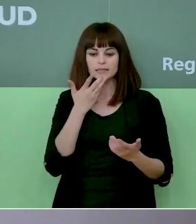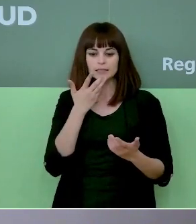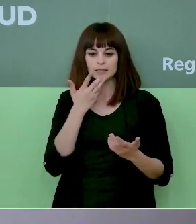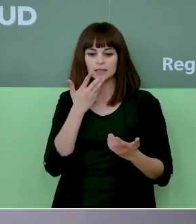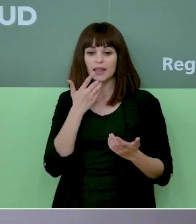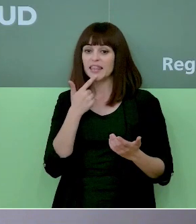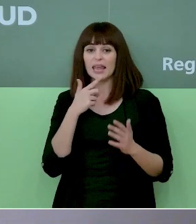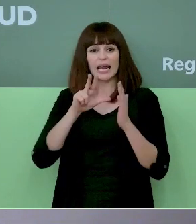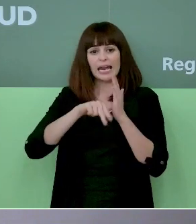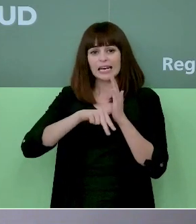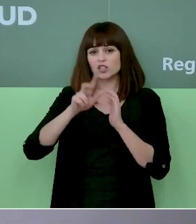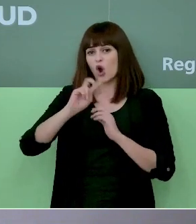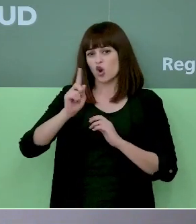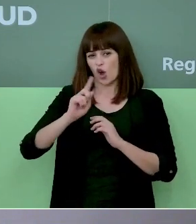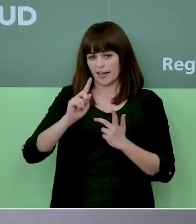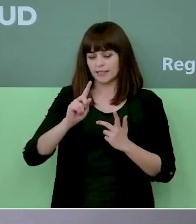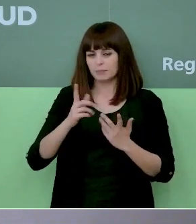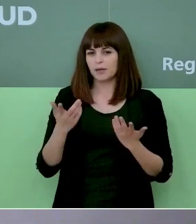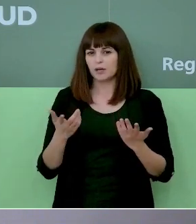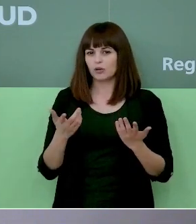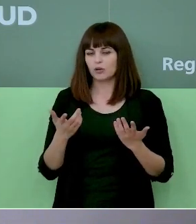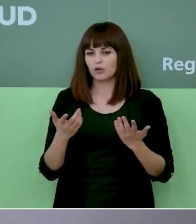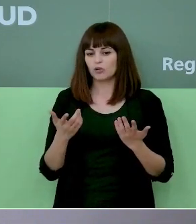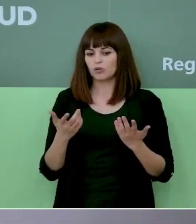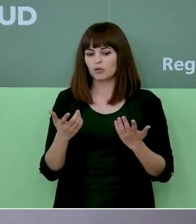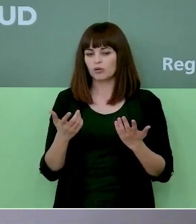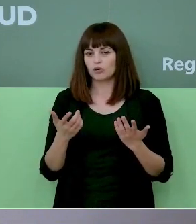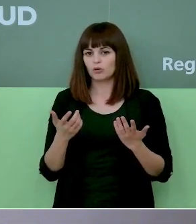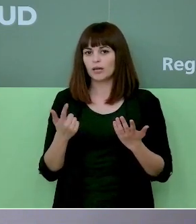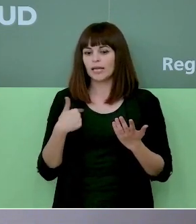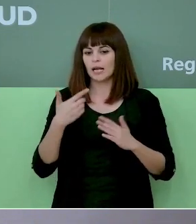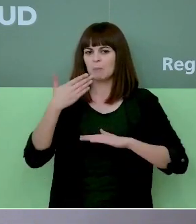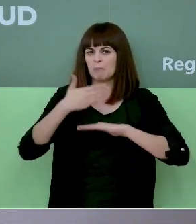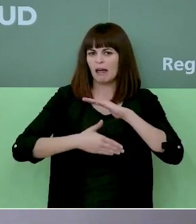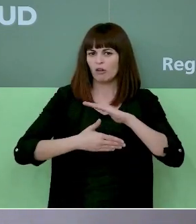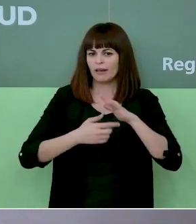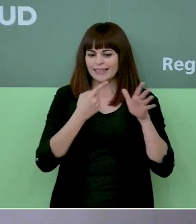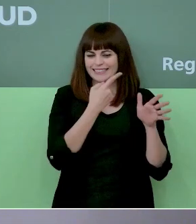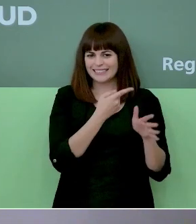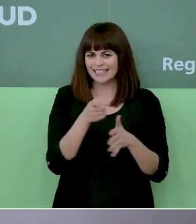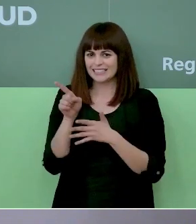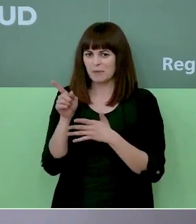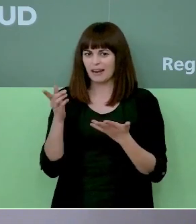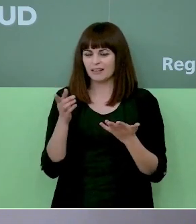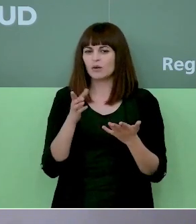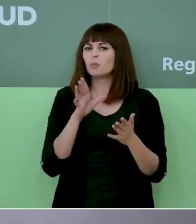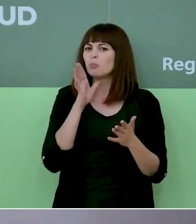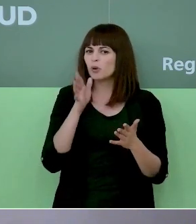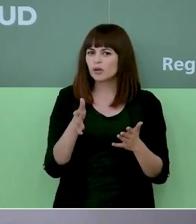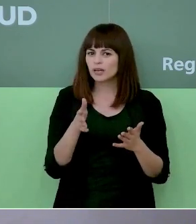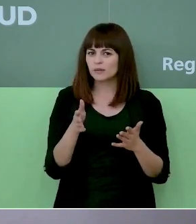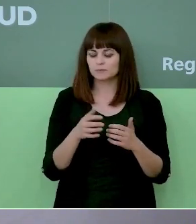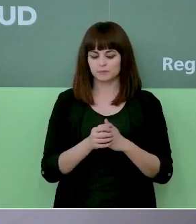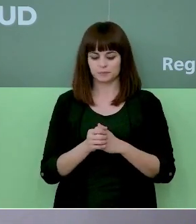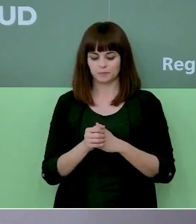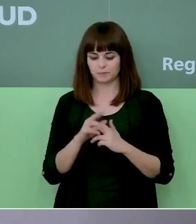no es un retraso sino una extensión ¿por qué el plazo de 6 semanas o 42 días está en su documento de ayer?